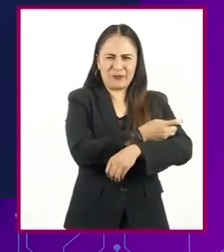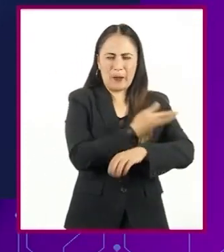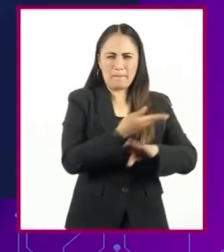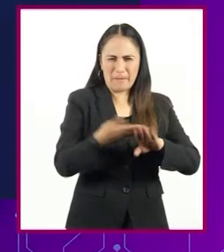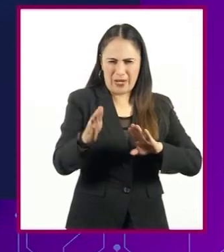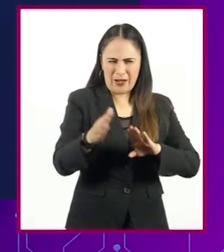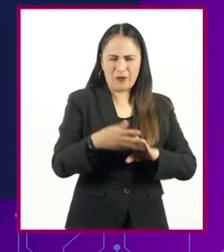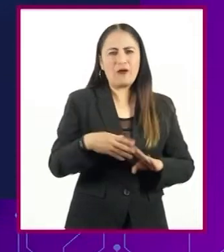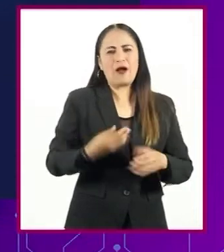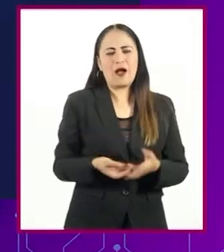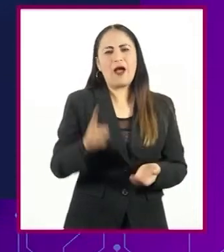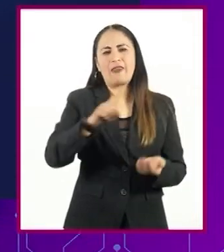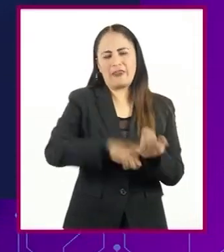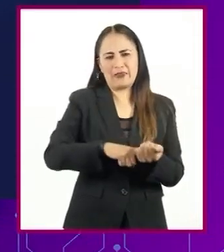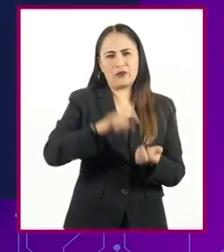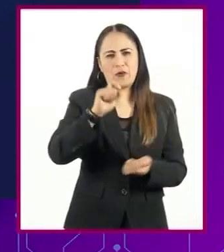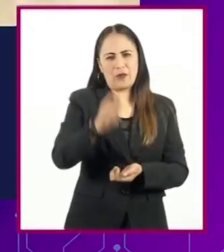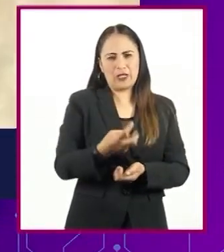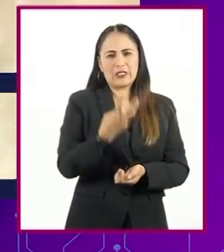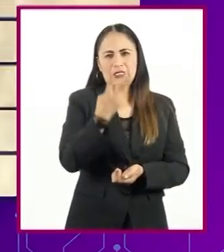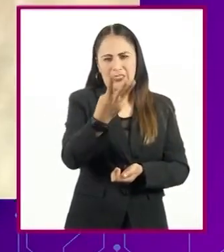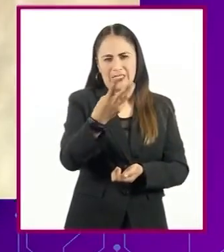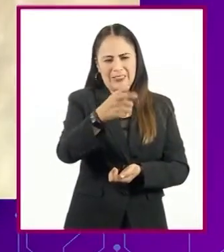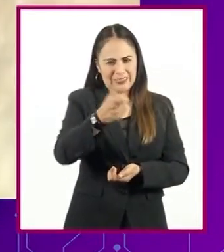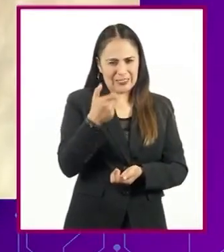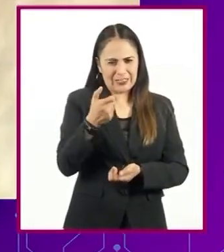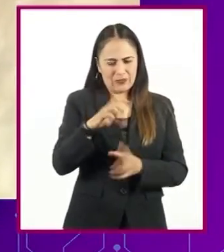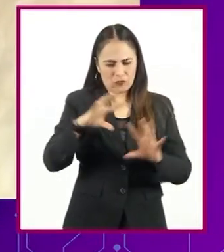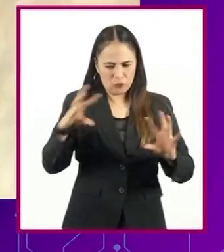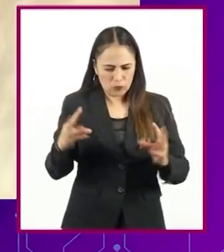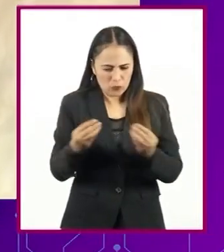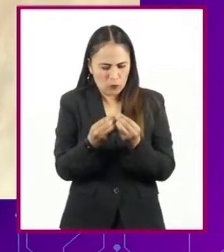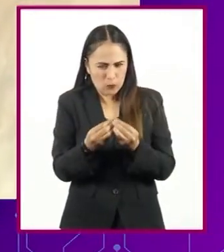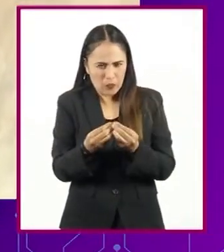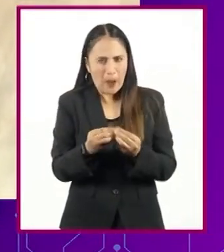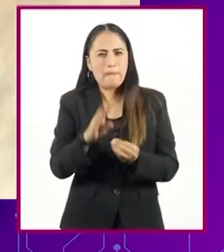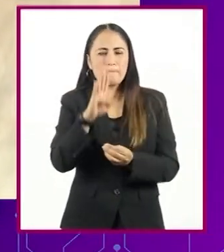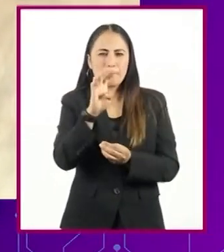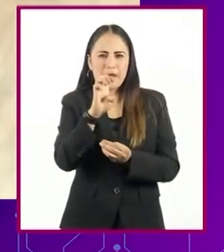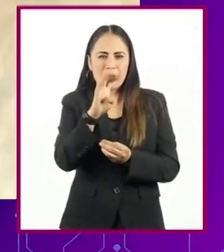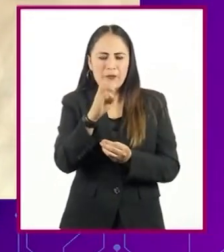lleva también 23 cromosomas, que son el complemento para formar a un nuevo sexo.